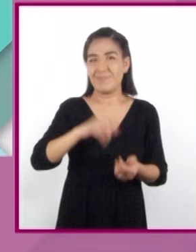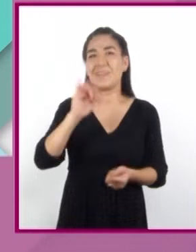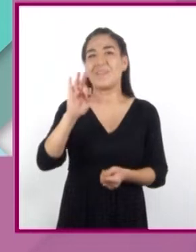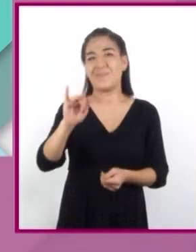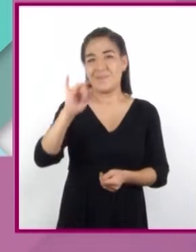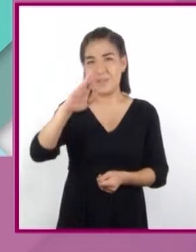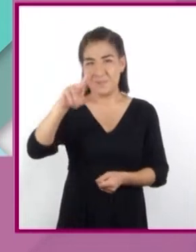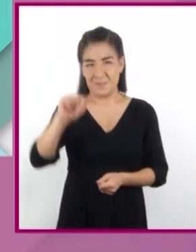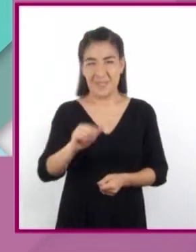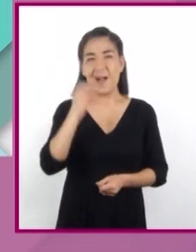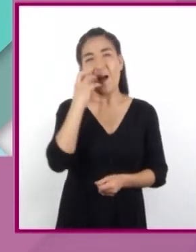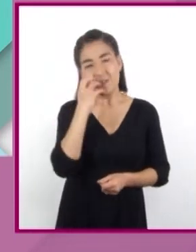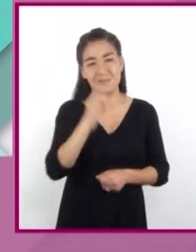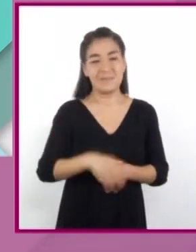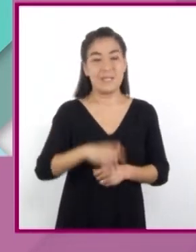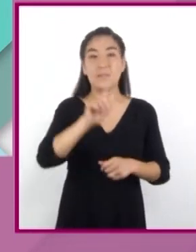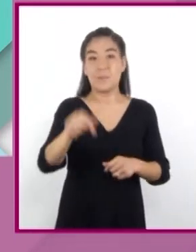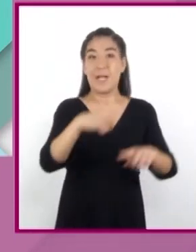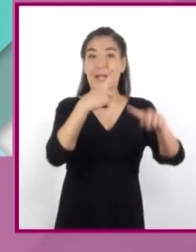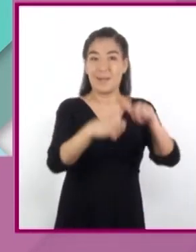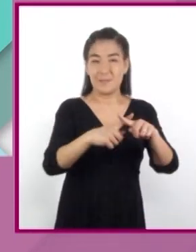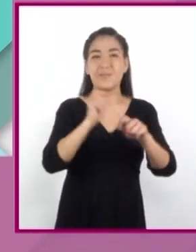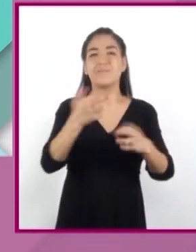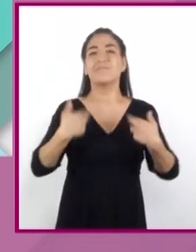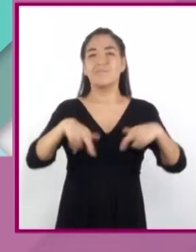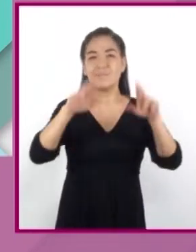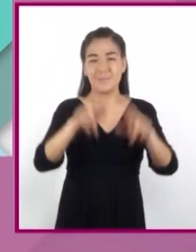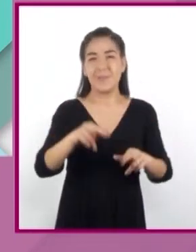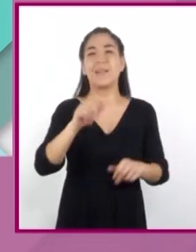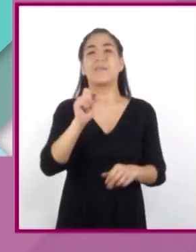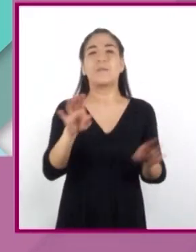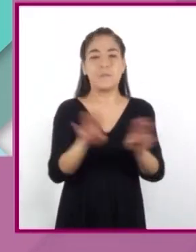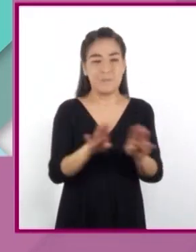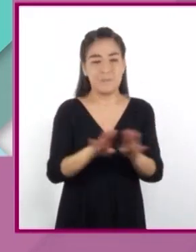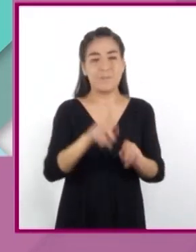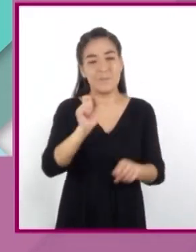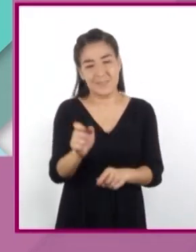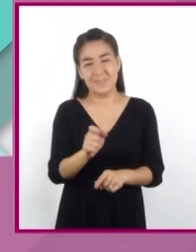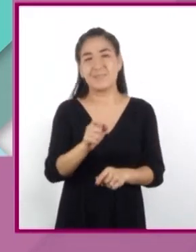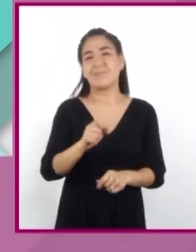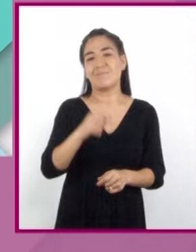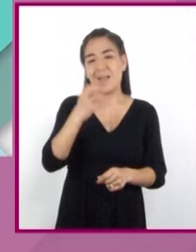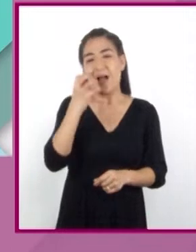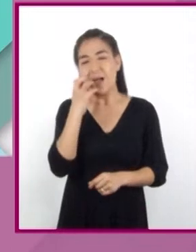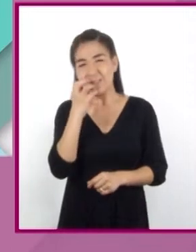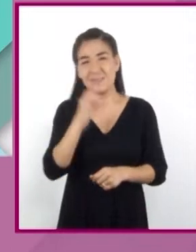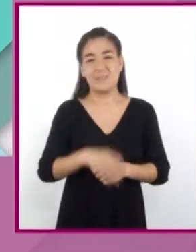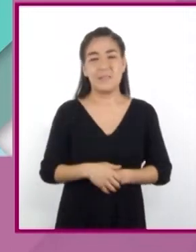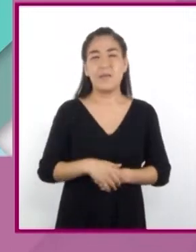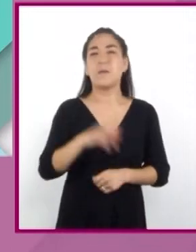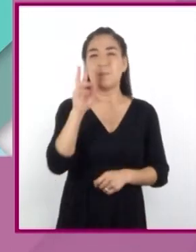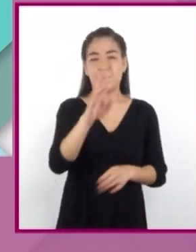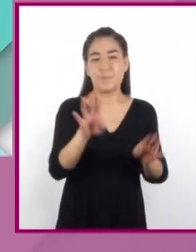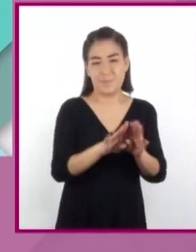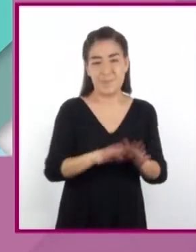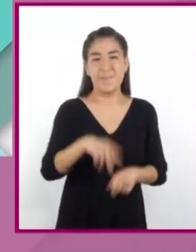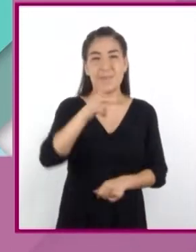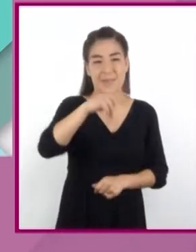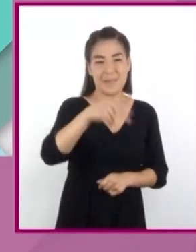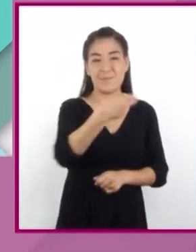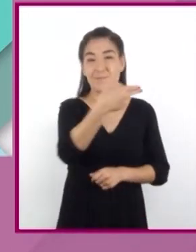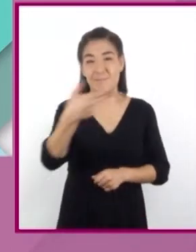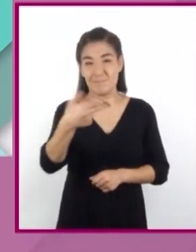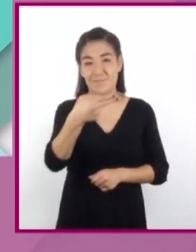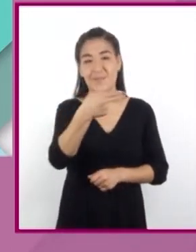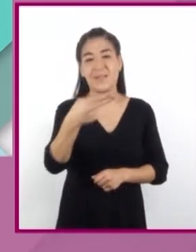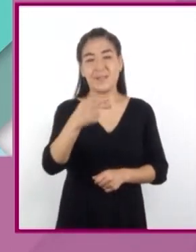representamos con la letra X a la cantidad de piezas de ciruelas. Lo anterior se representa como K es igual